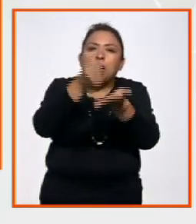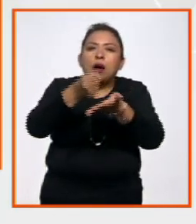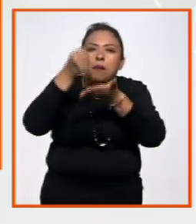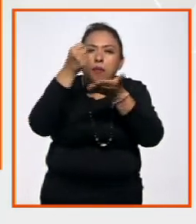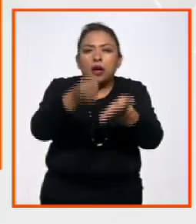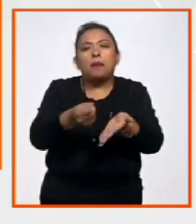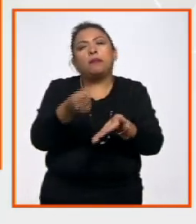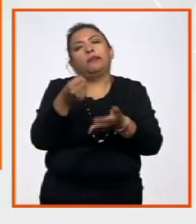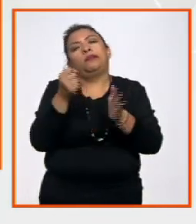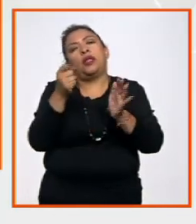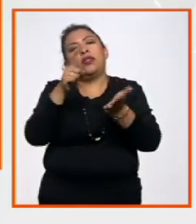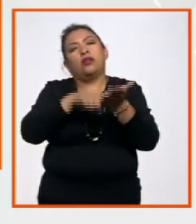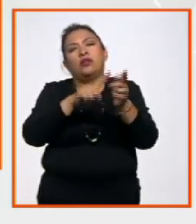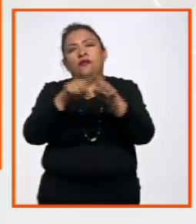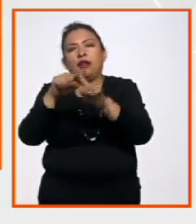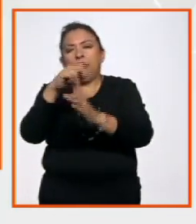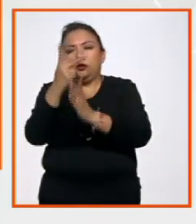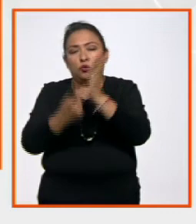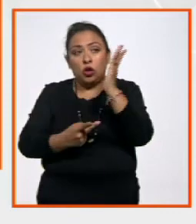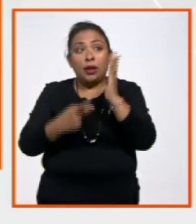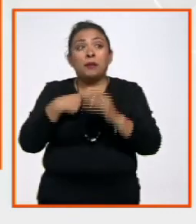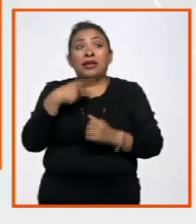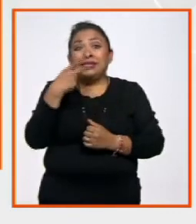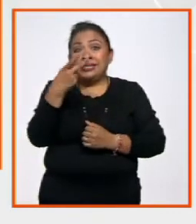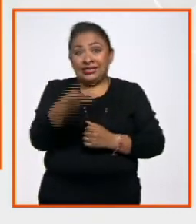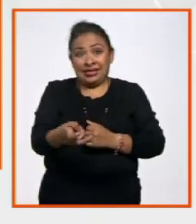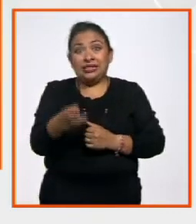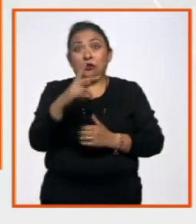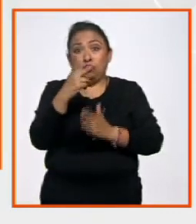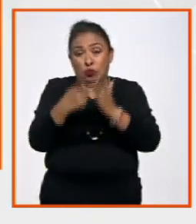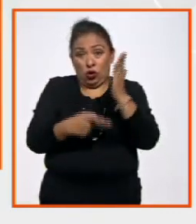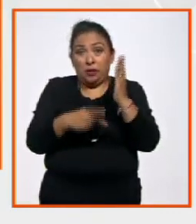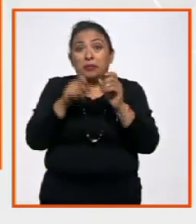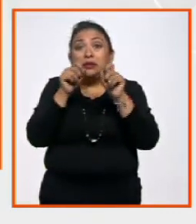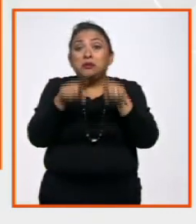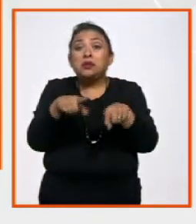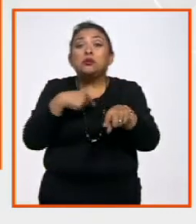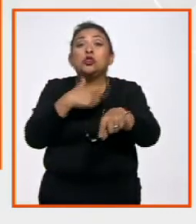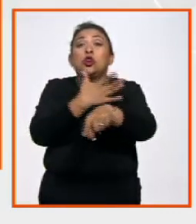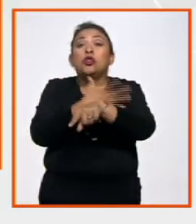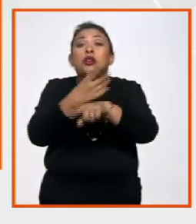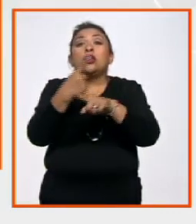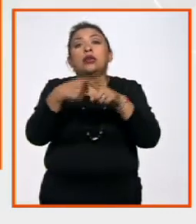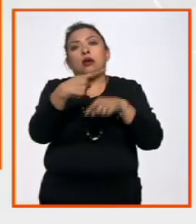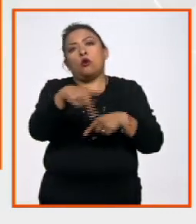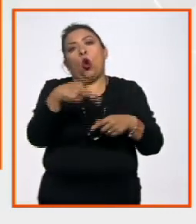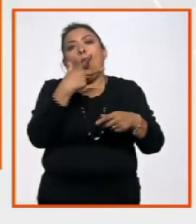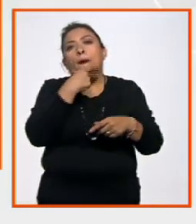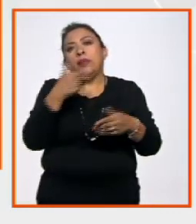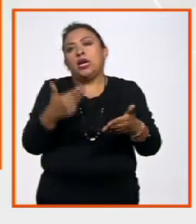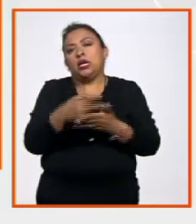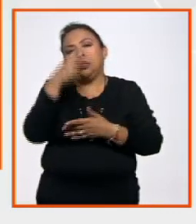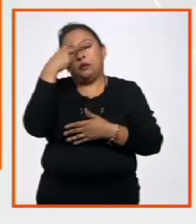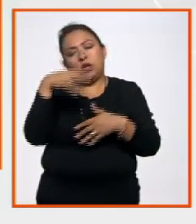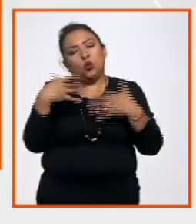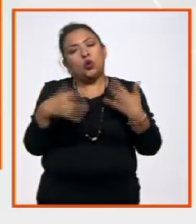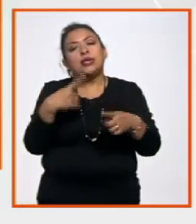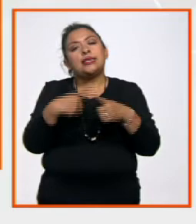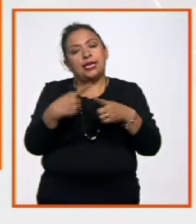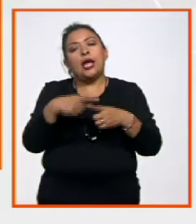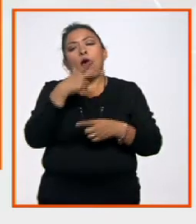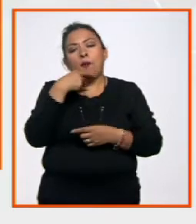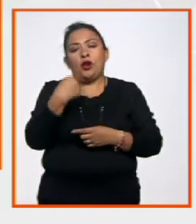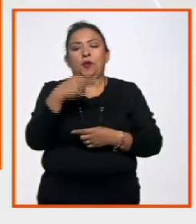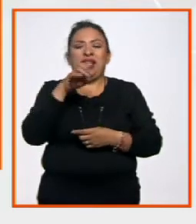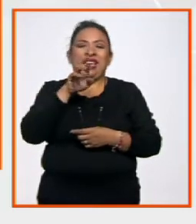otorga en sus distintos programas y esos programas son coordinados por un mexicano excepcional que es Enrique Vargas.